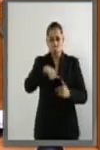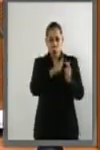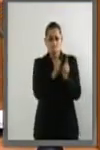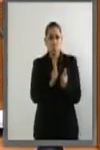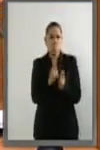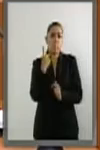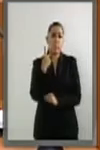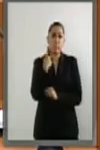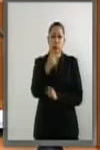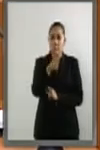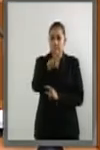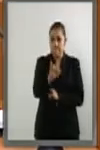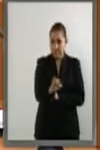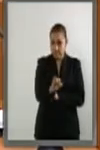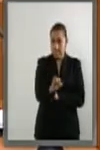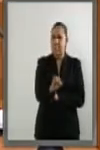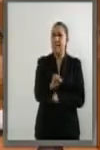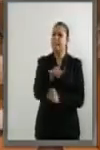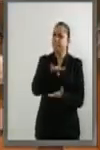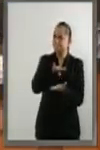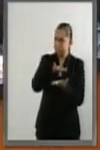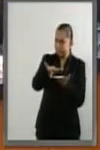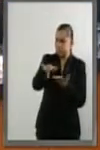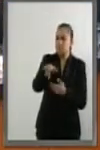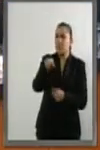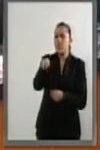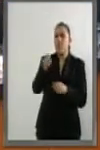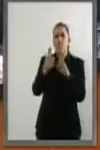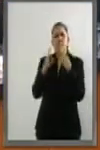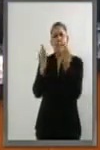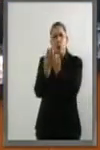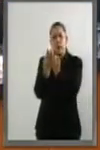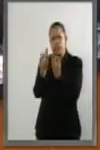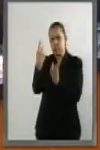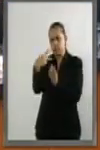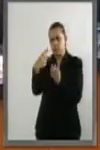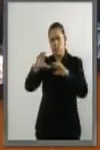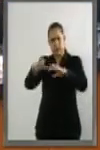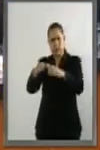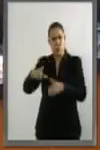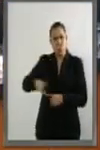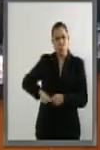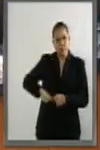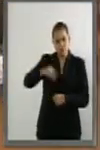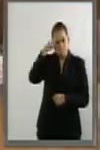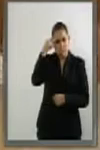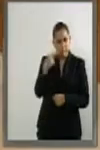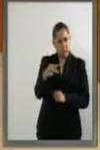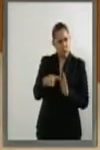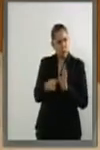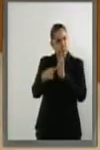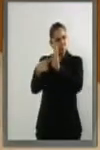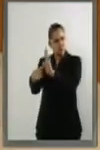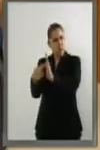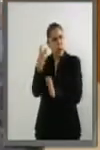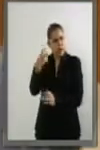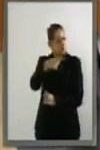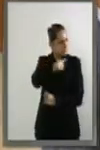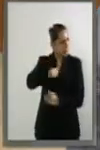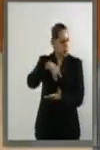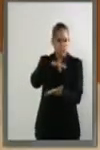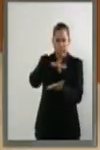respaldamos la posición del Gobierno mexicano. Compañeras y compañeros legisladores,